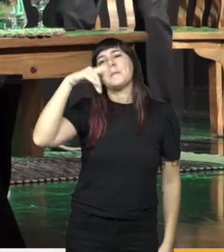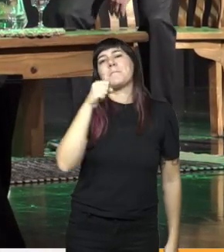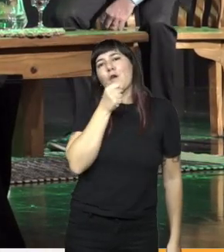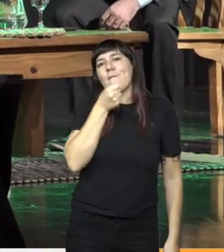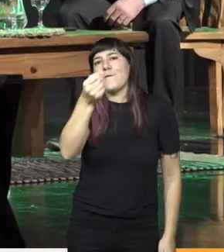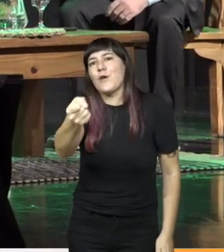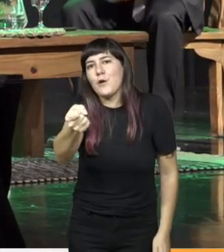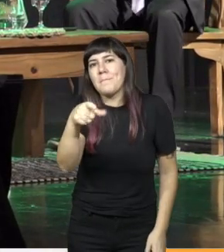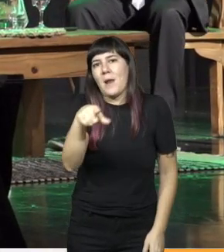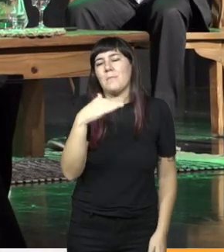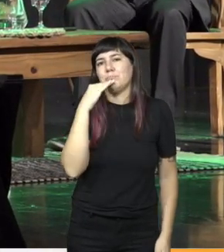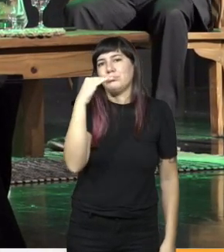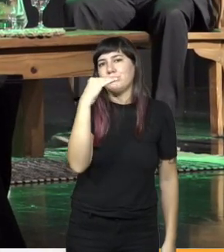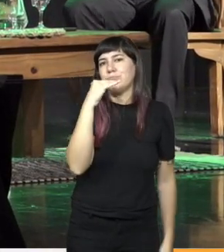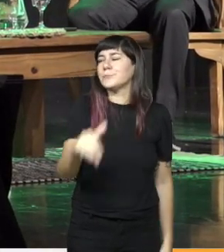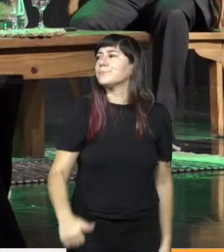un micrófono